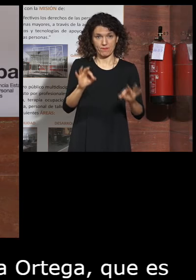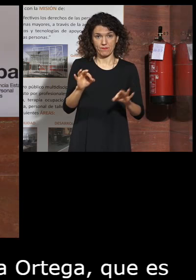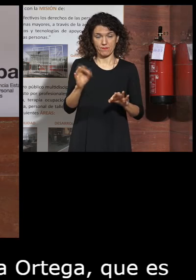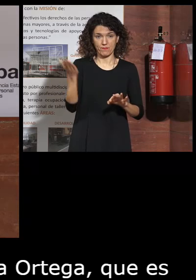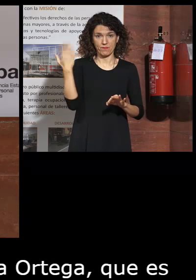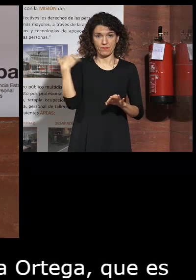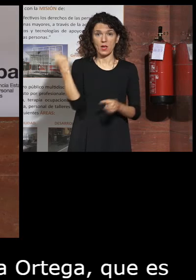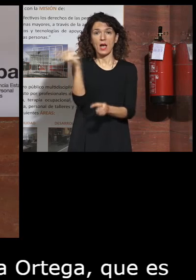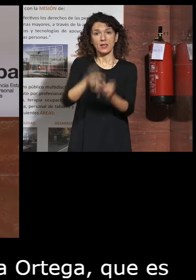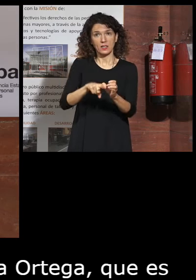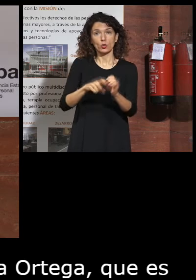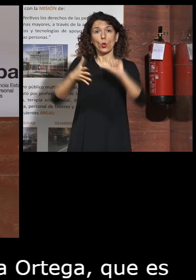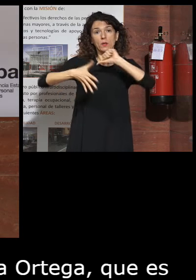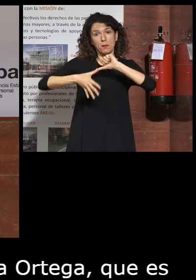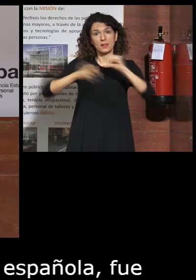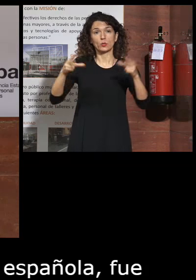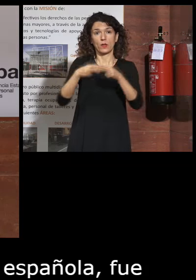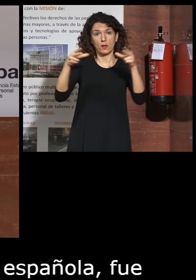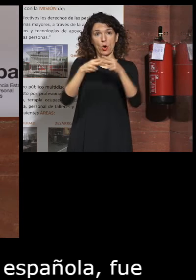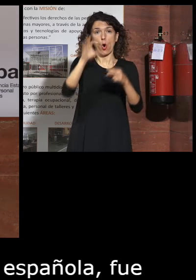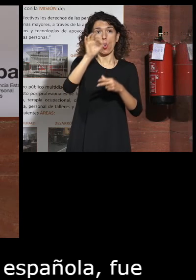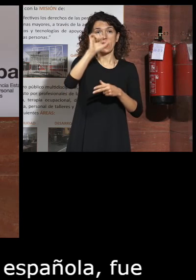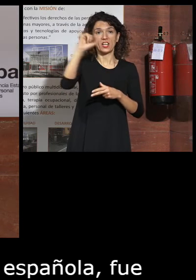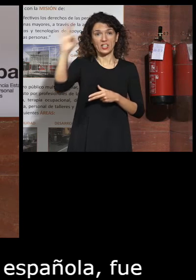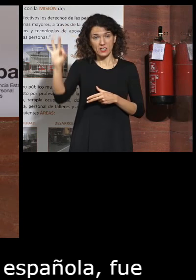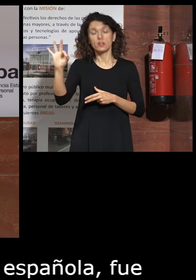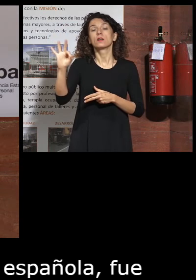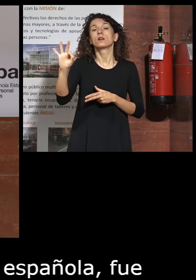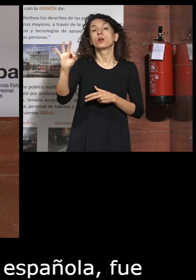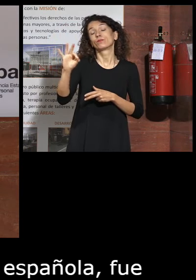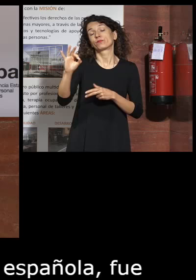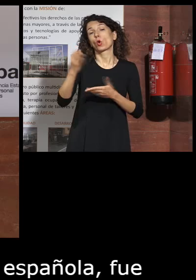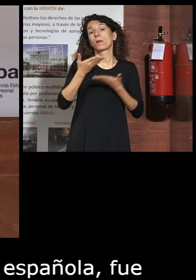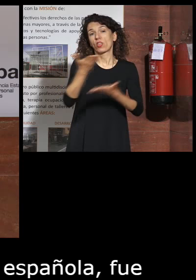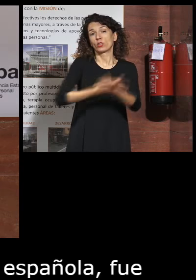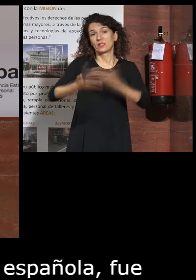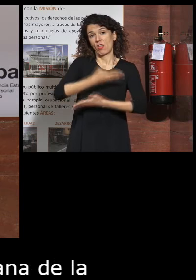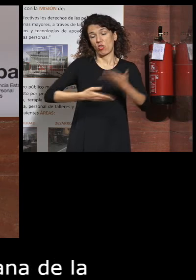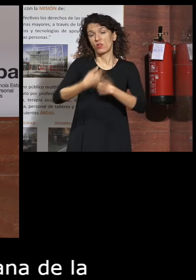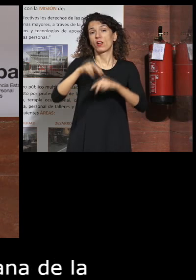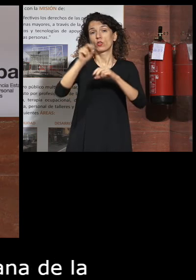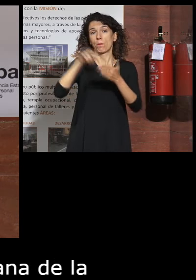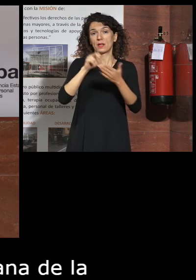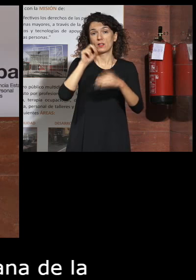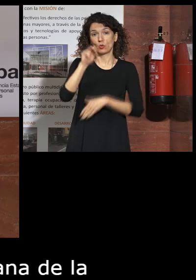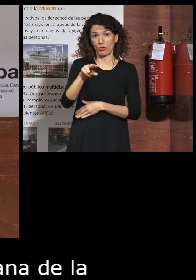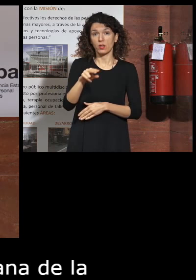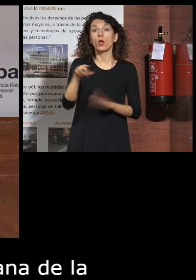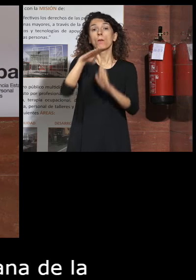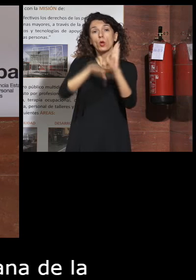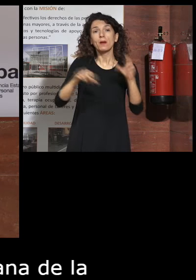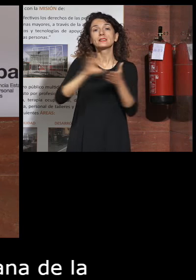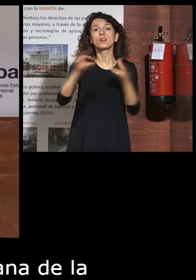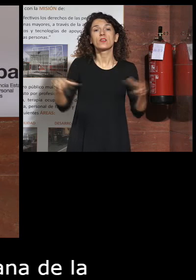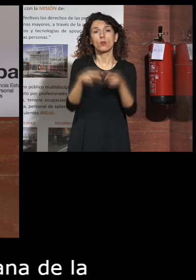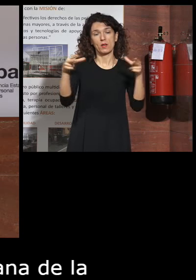adscrito a la organización iberoamericana de seguridad social la OIS en misión de cooperación internacional de 2006 a 2012 como responsable de programas de servicios sociales